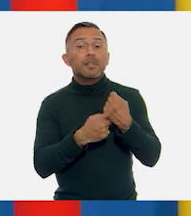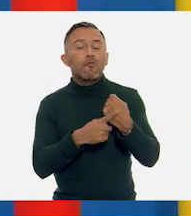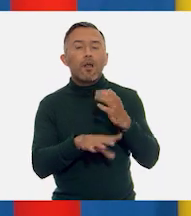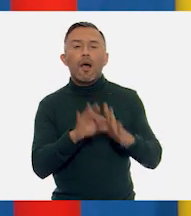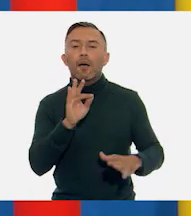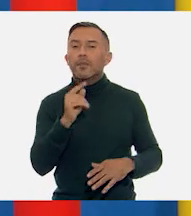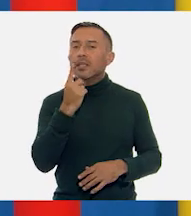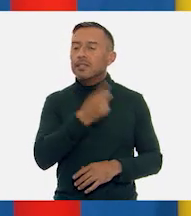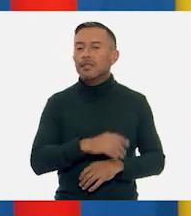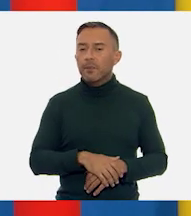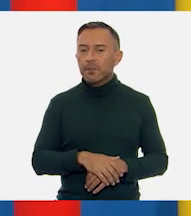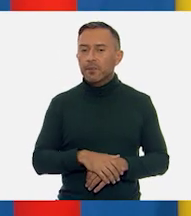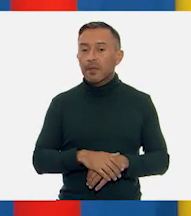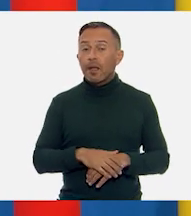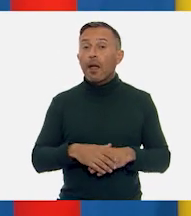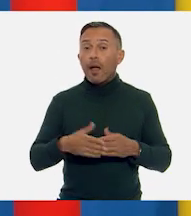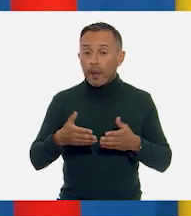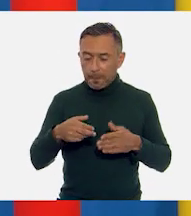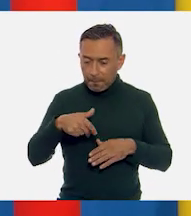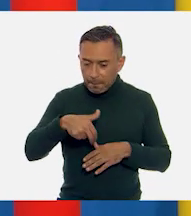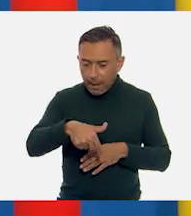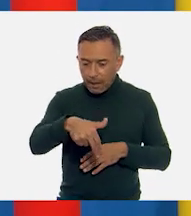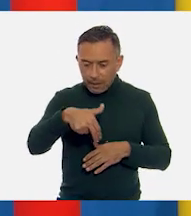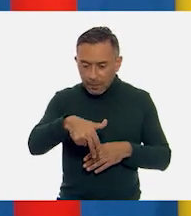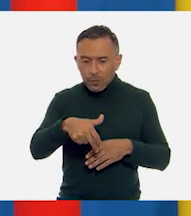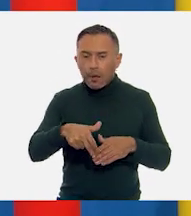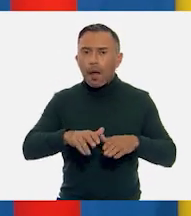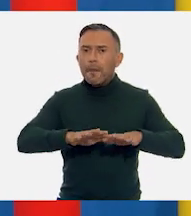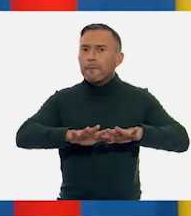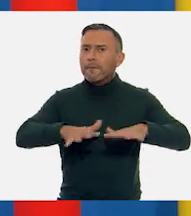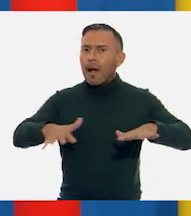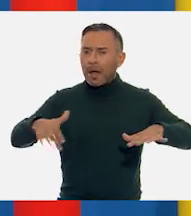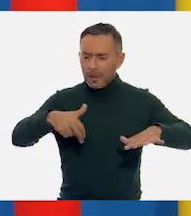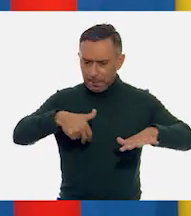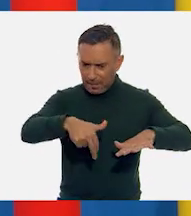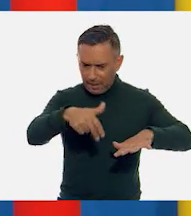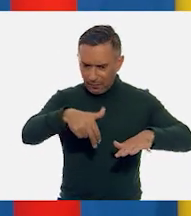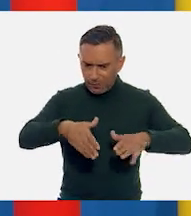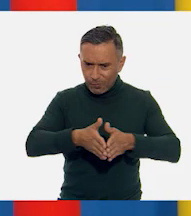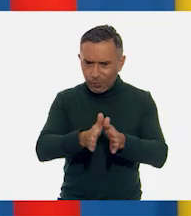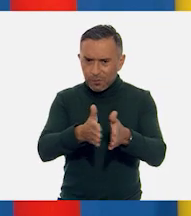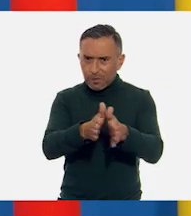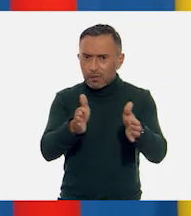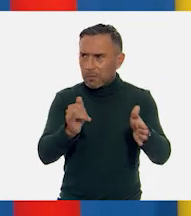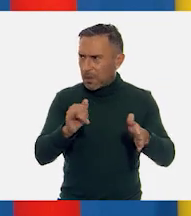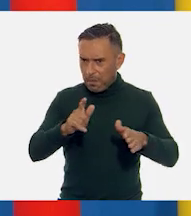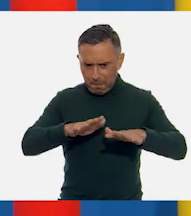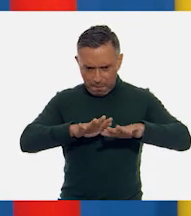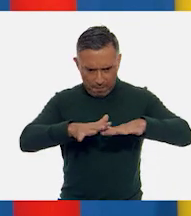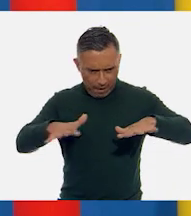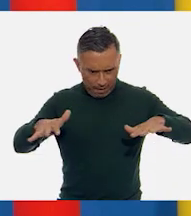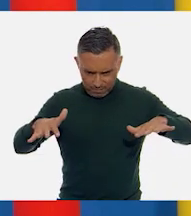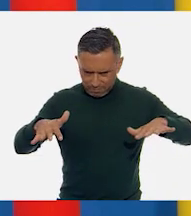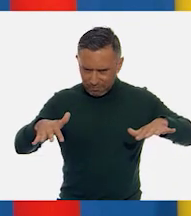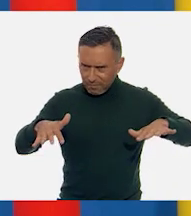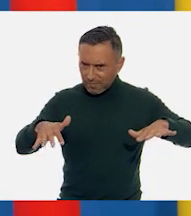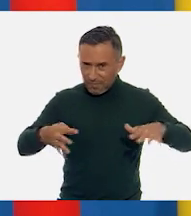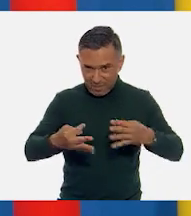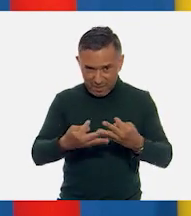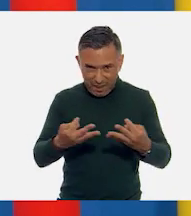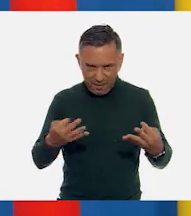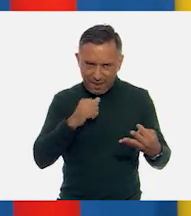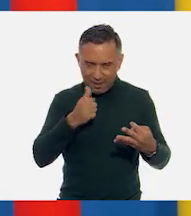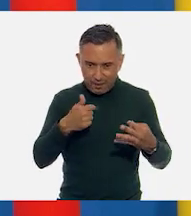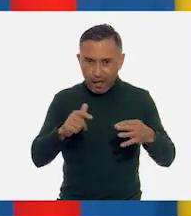pasar haciendo caminos, caminos sobre el mar. El mar, pues, no se pueden hacer caminos porque es agua. Entonces,